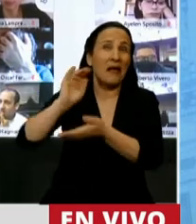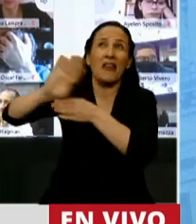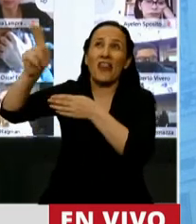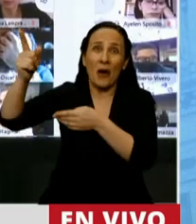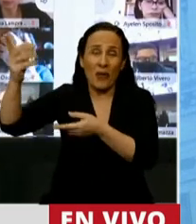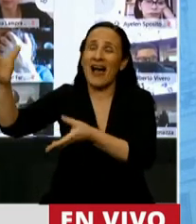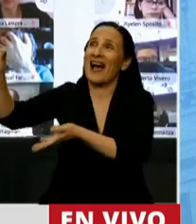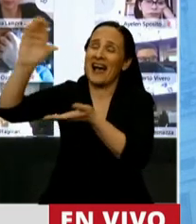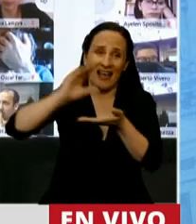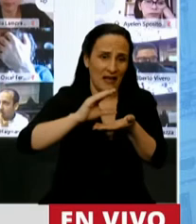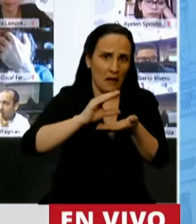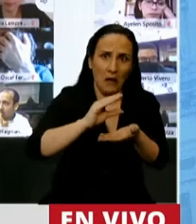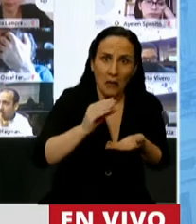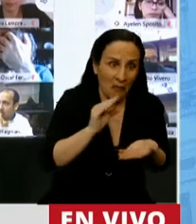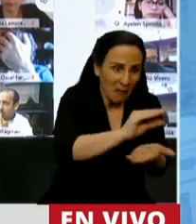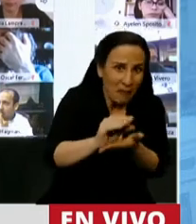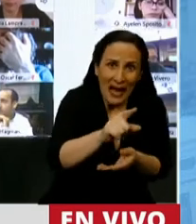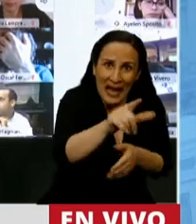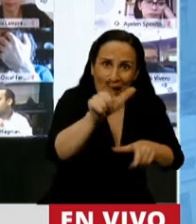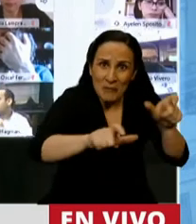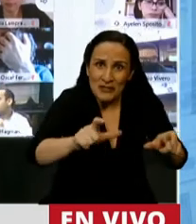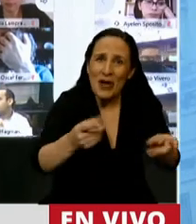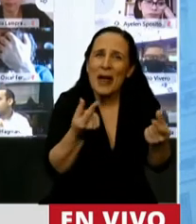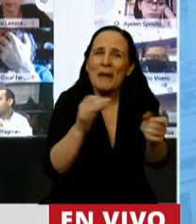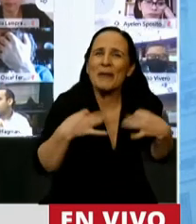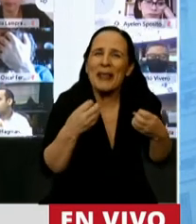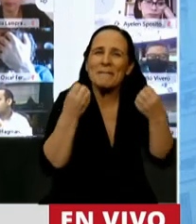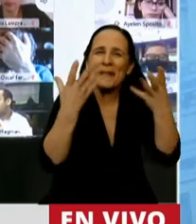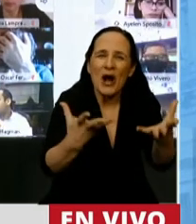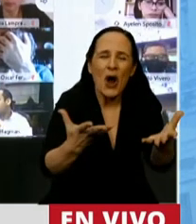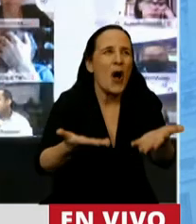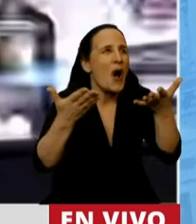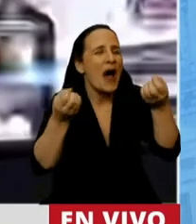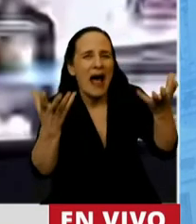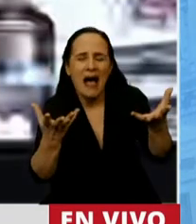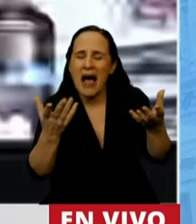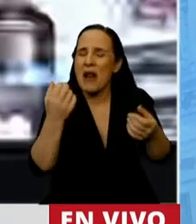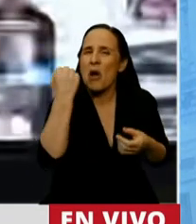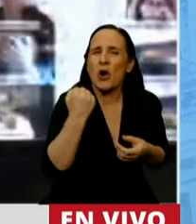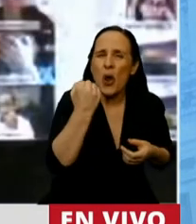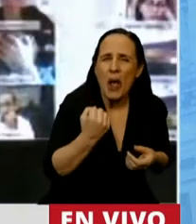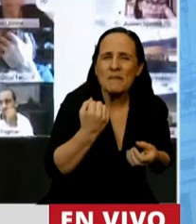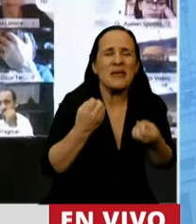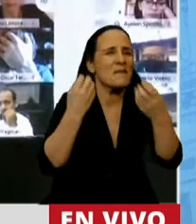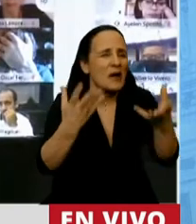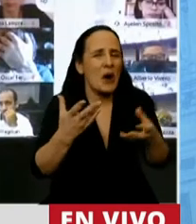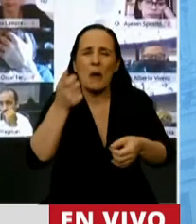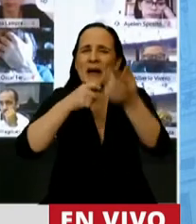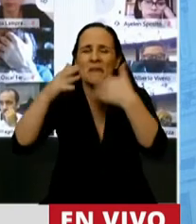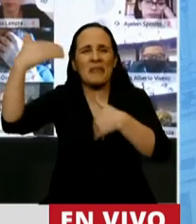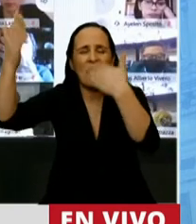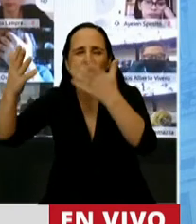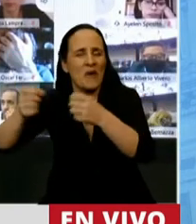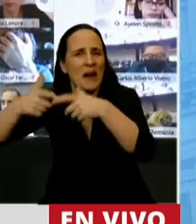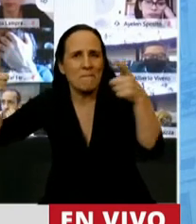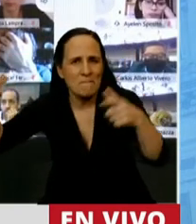de inversión para mejorarle la vida a nuestro pueblo o para mejorar la competitividad sistémica de nuestra economía, expandir nuestras exportaciones, generar